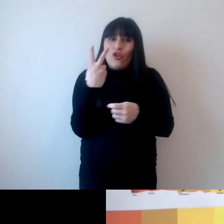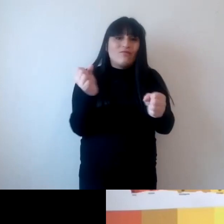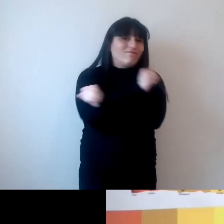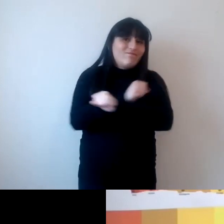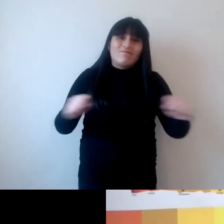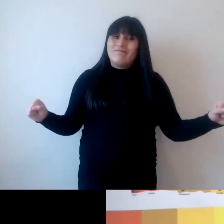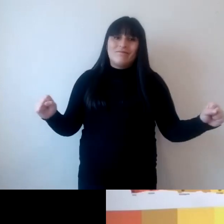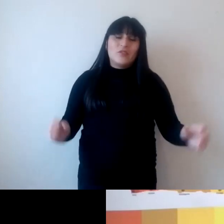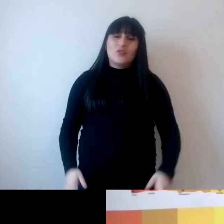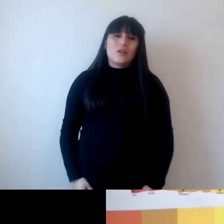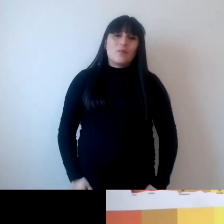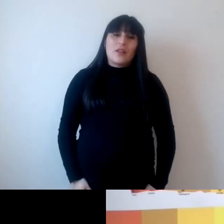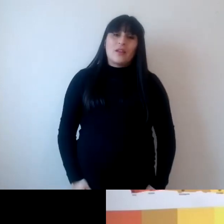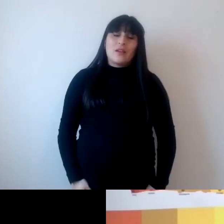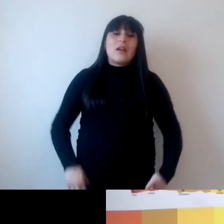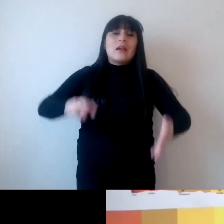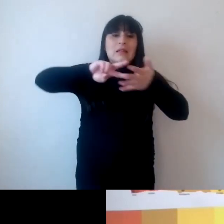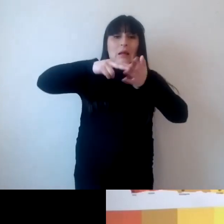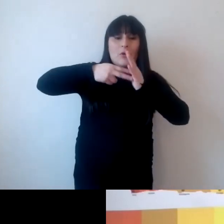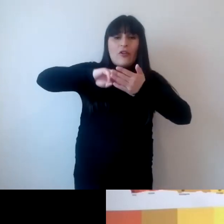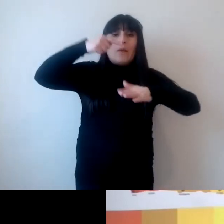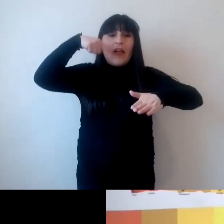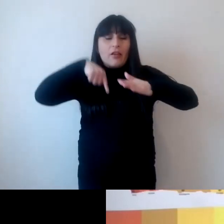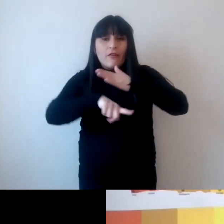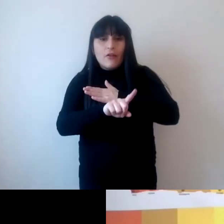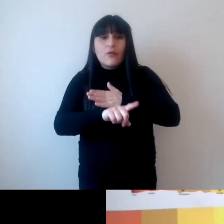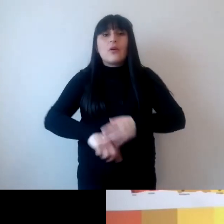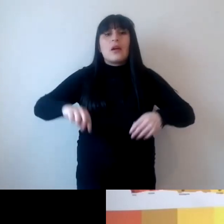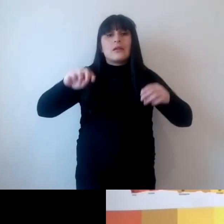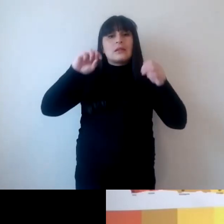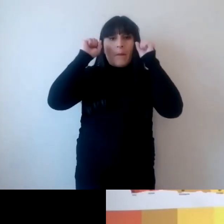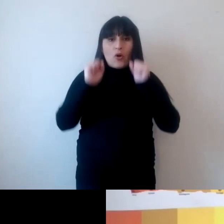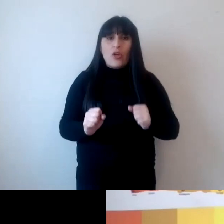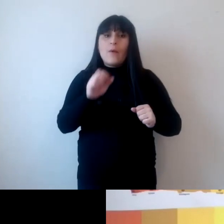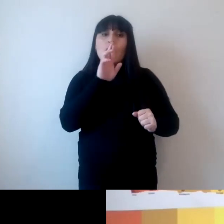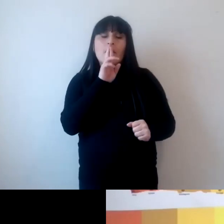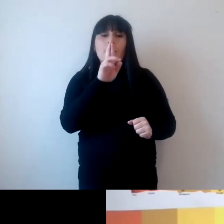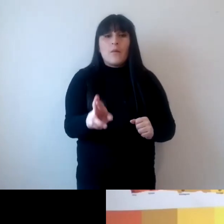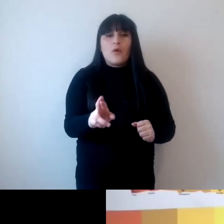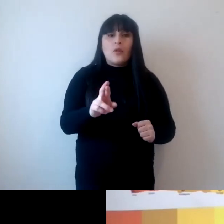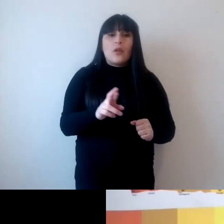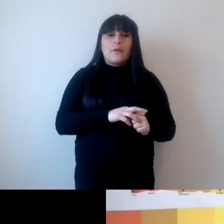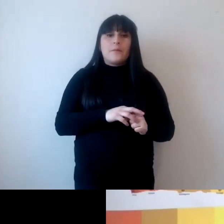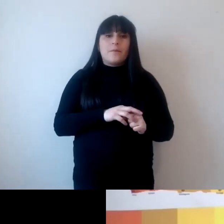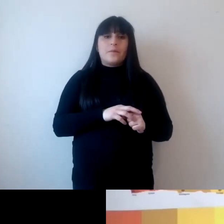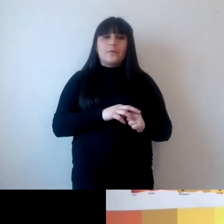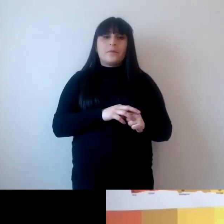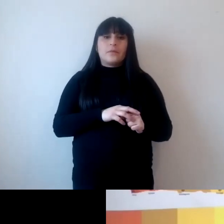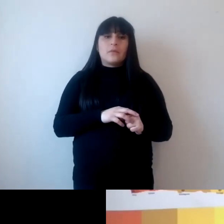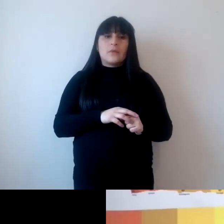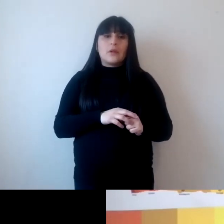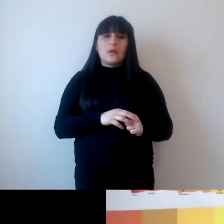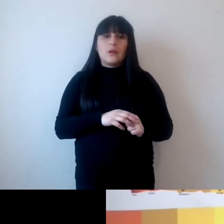incompatibles y el problema de fondo es si podemos responder al problema del cambio climático al problema de la